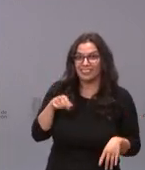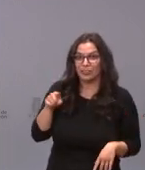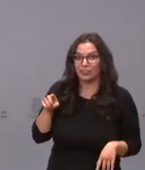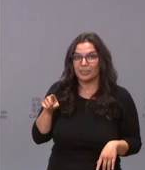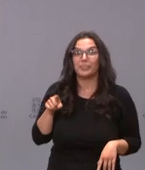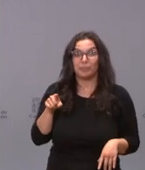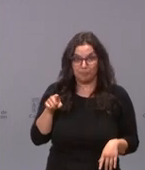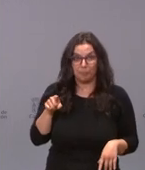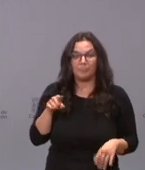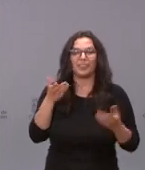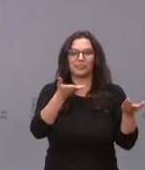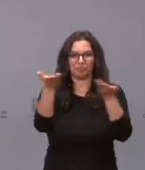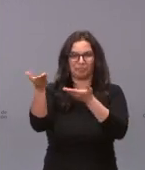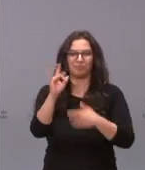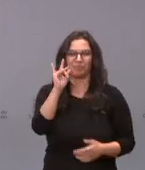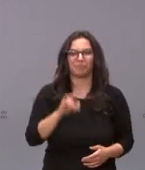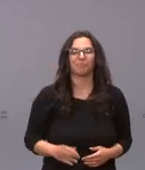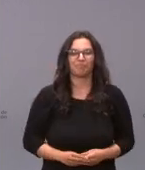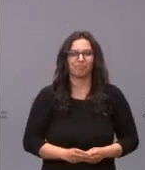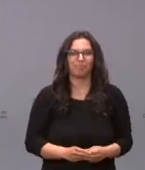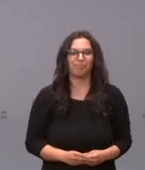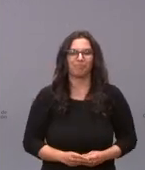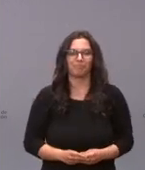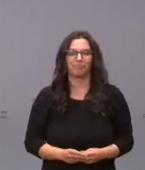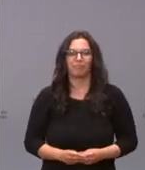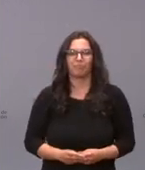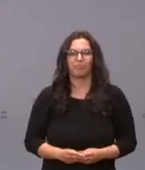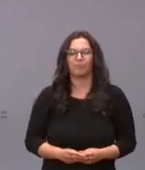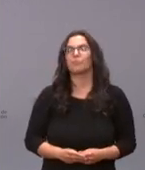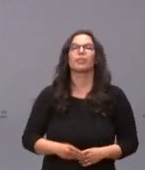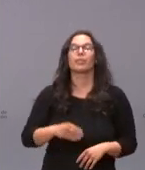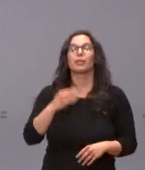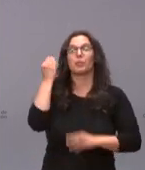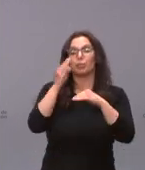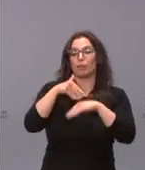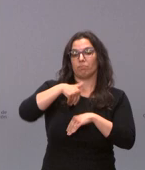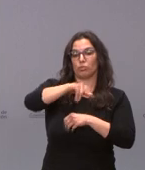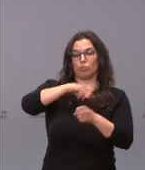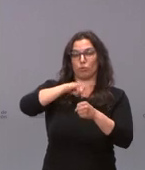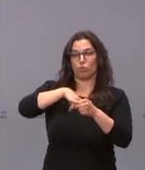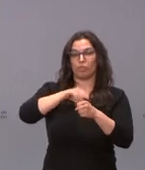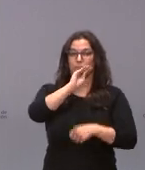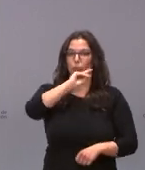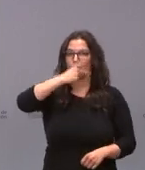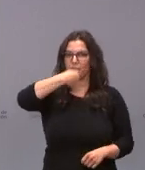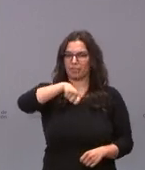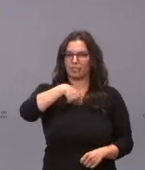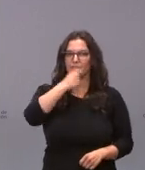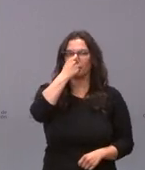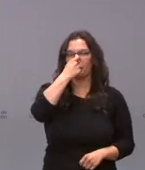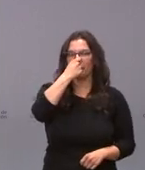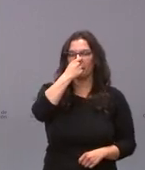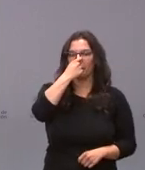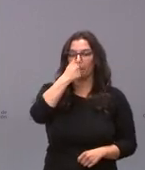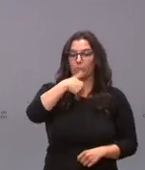si adelante adelante de cara a lunes con el vice con vicepresidente serán muchos los